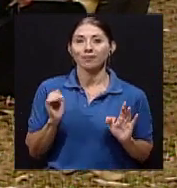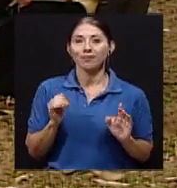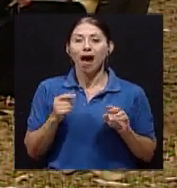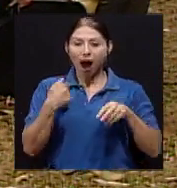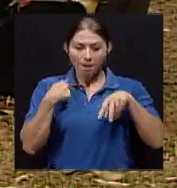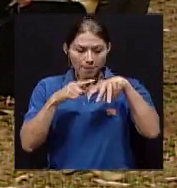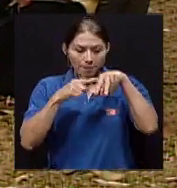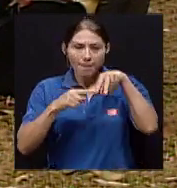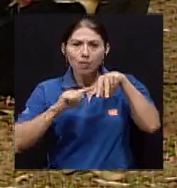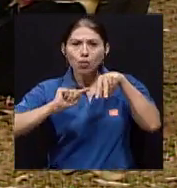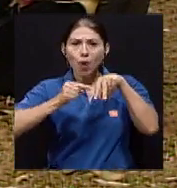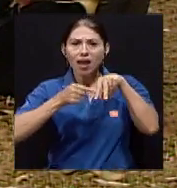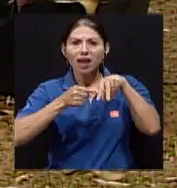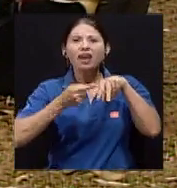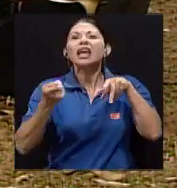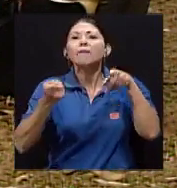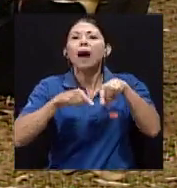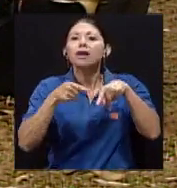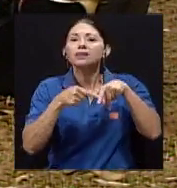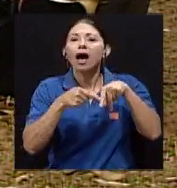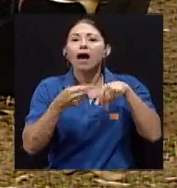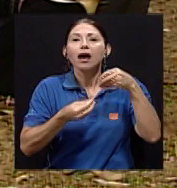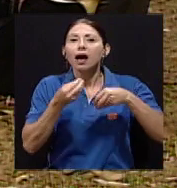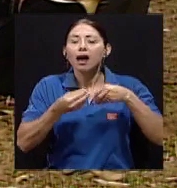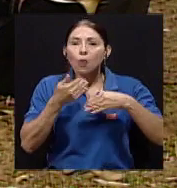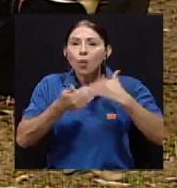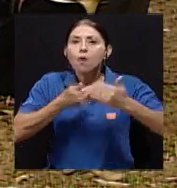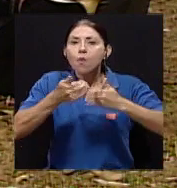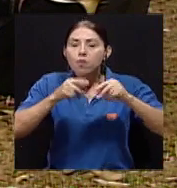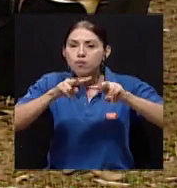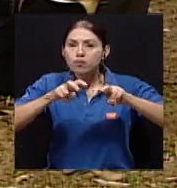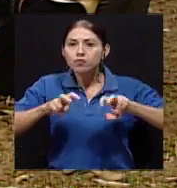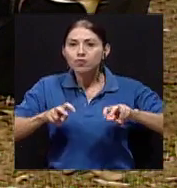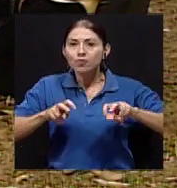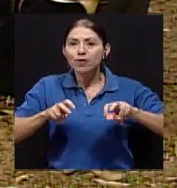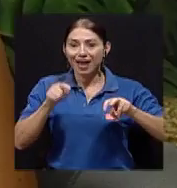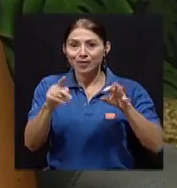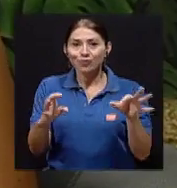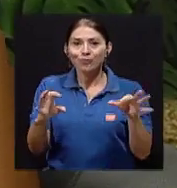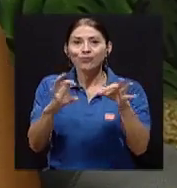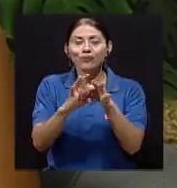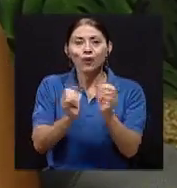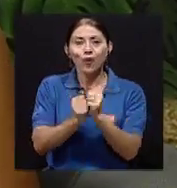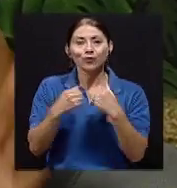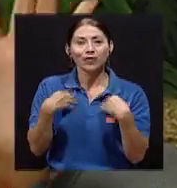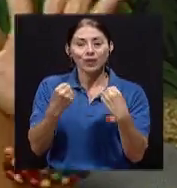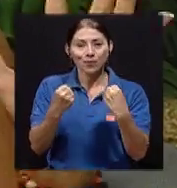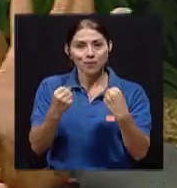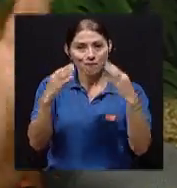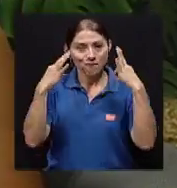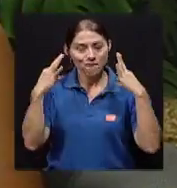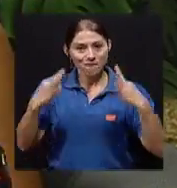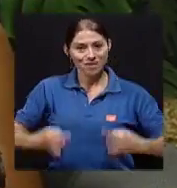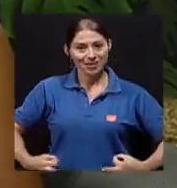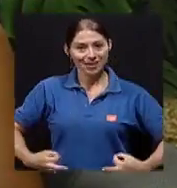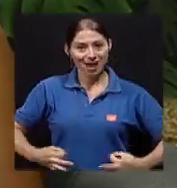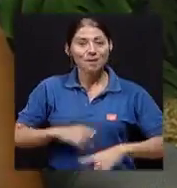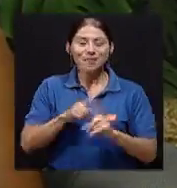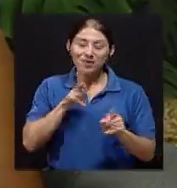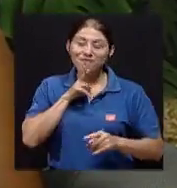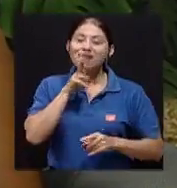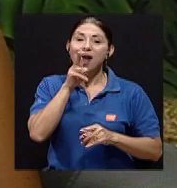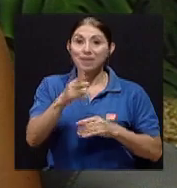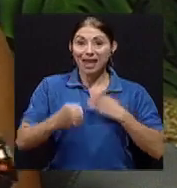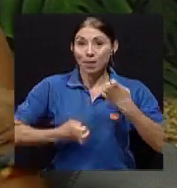momento? y entrar como en esto que también tiene que ver con la salud física, verdad, pero sí siempre viendo como el cuerpo receptáculo